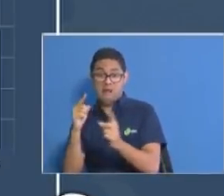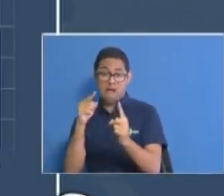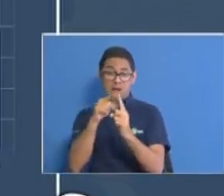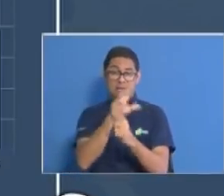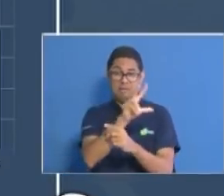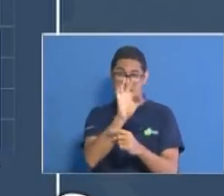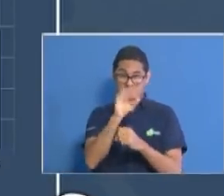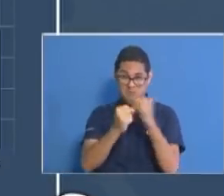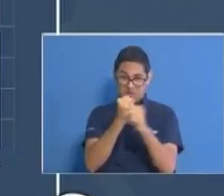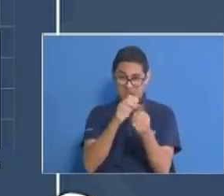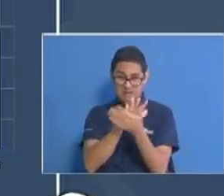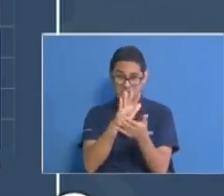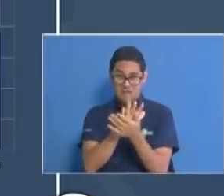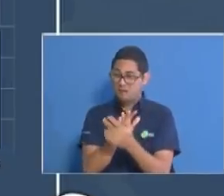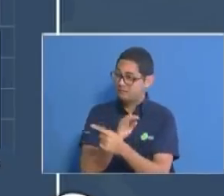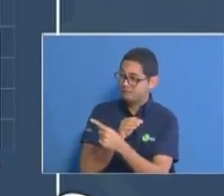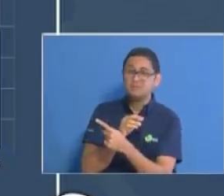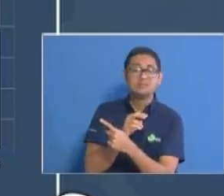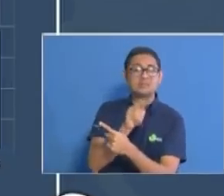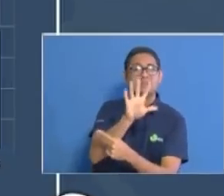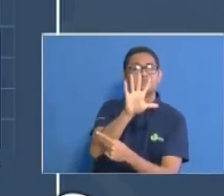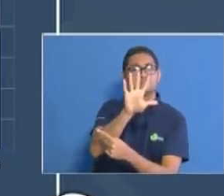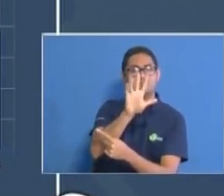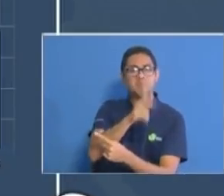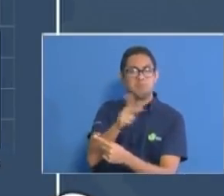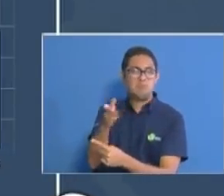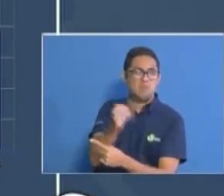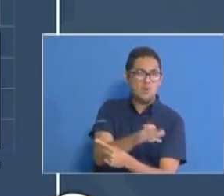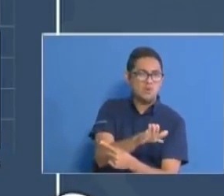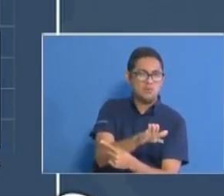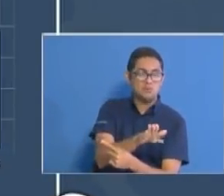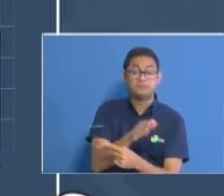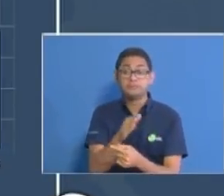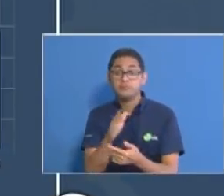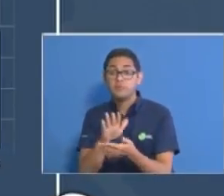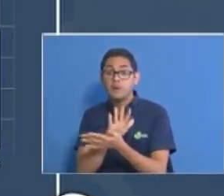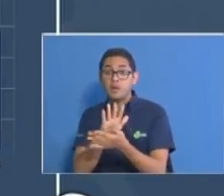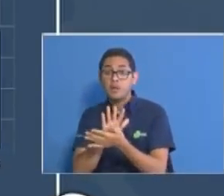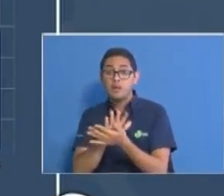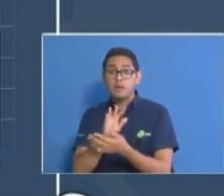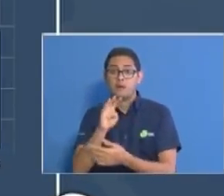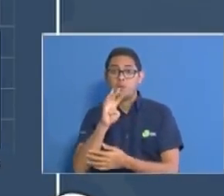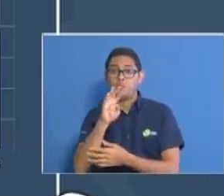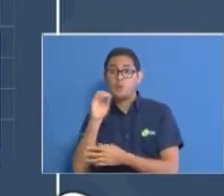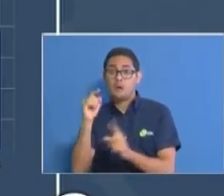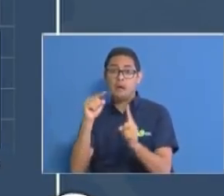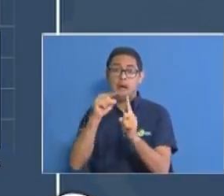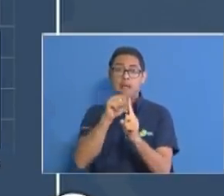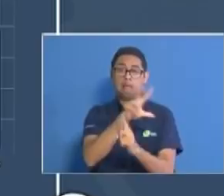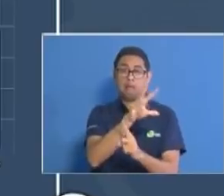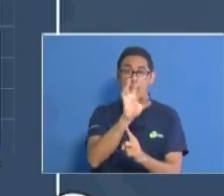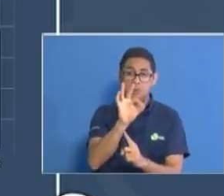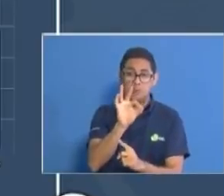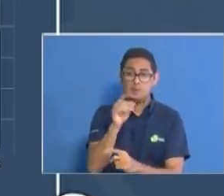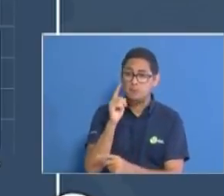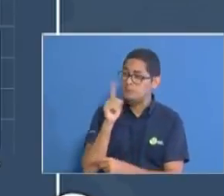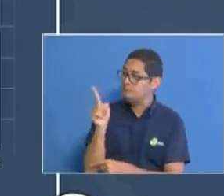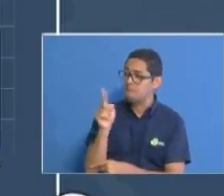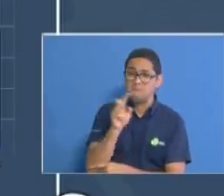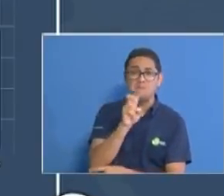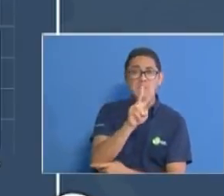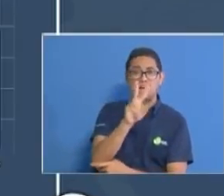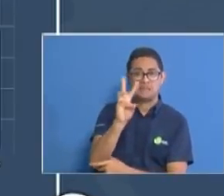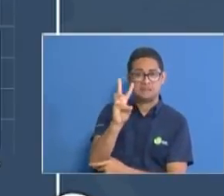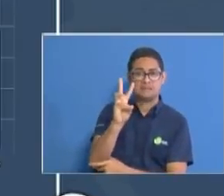defunciones. De 40 a 59 años, 26 defunciones. De 60